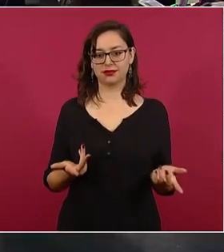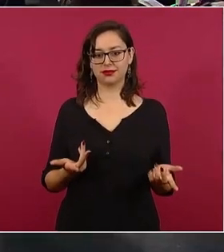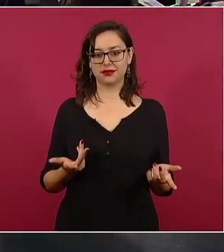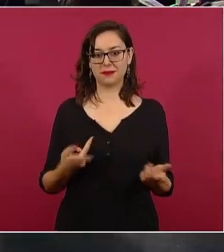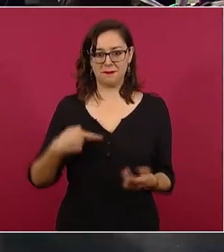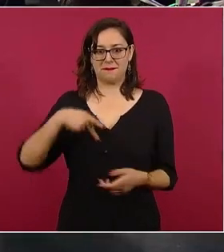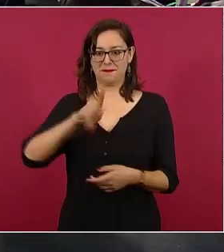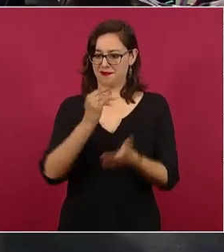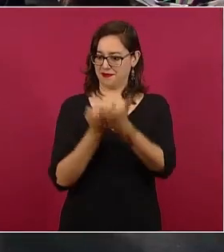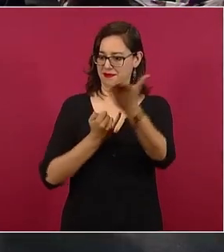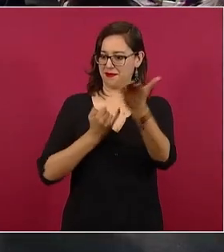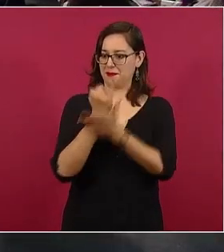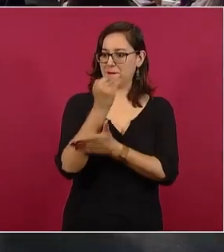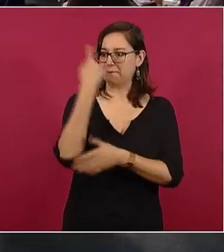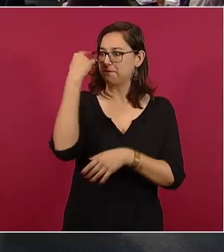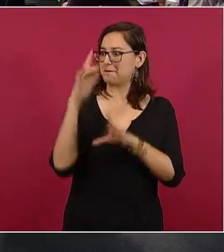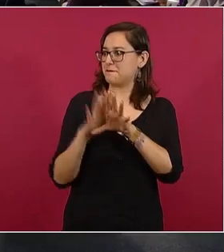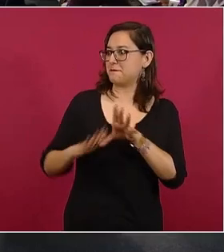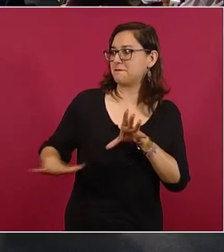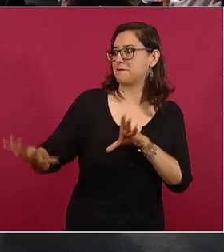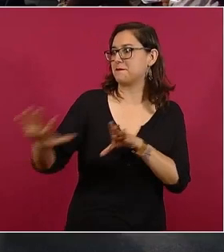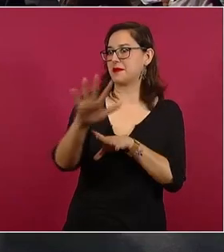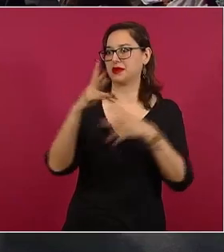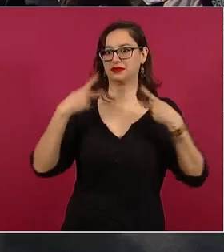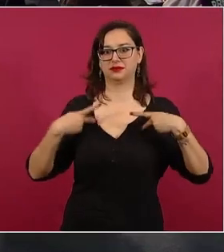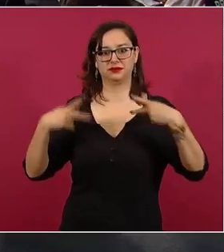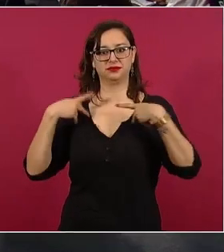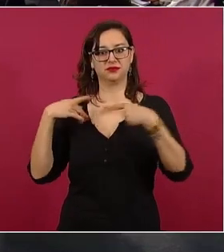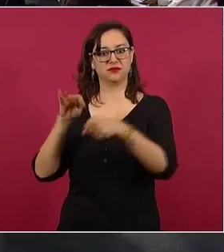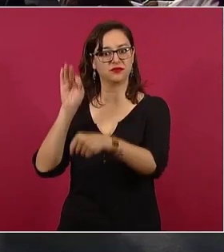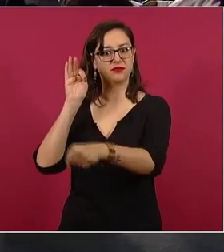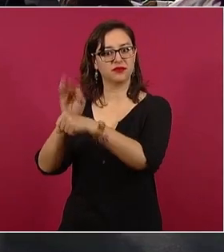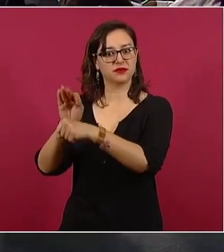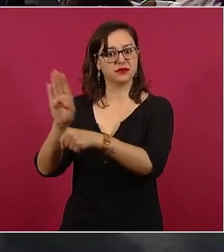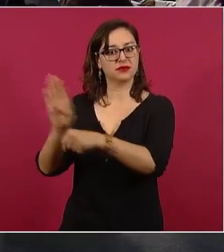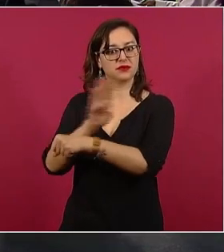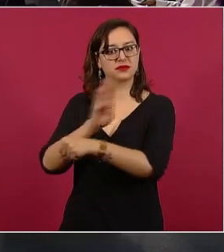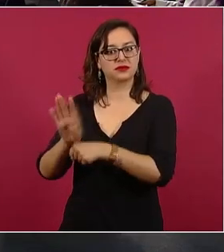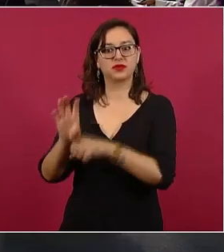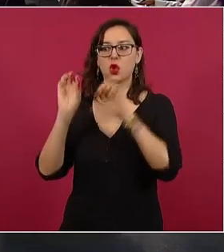cuando son decisiones que…